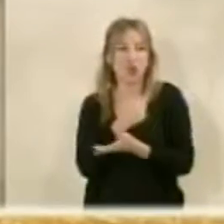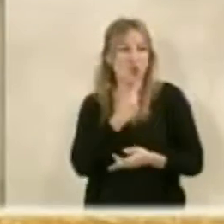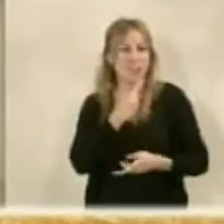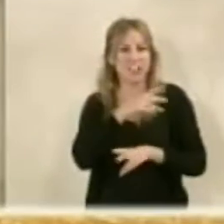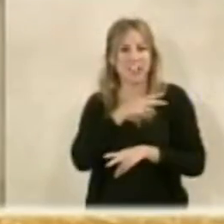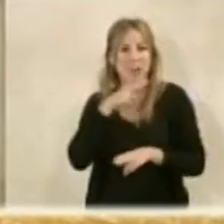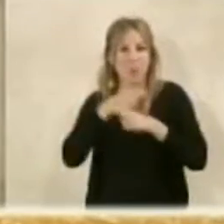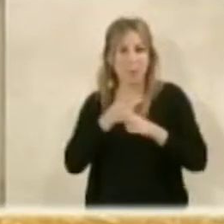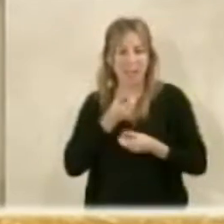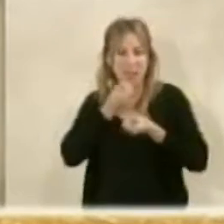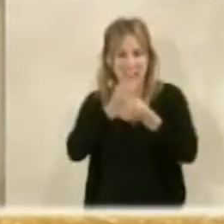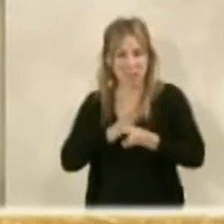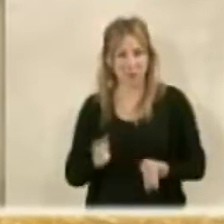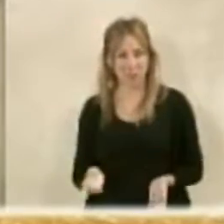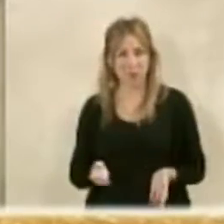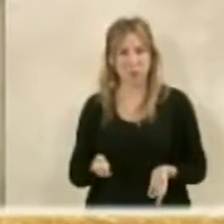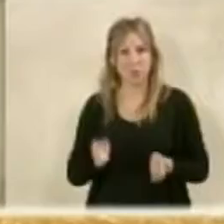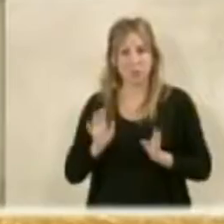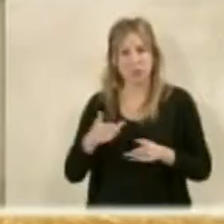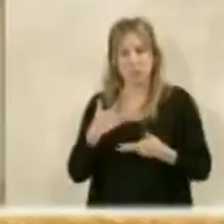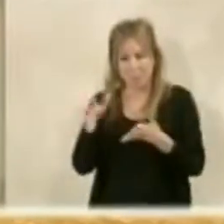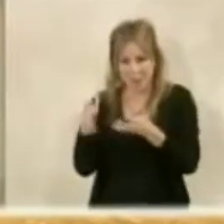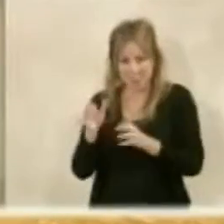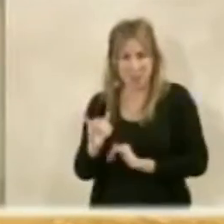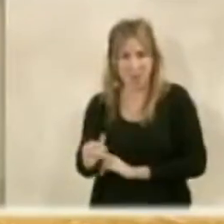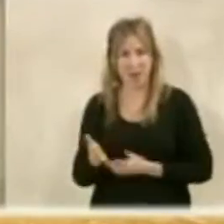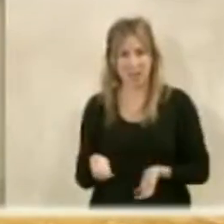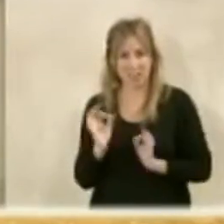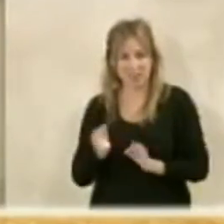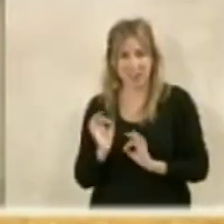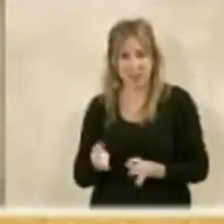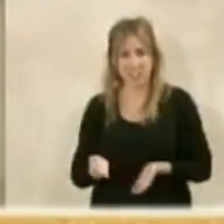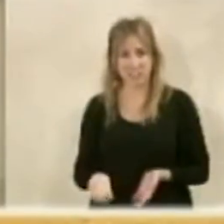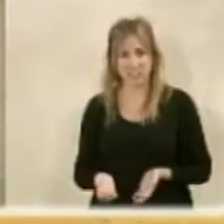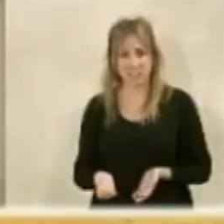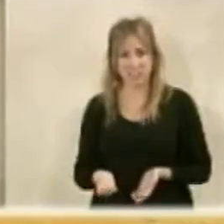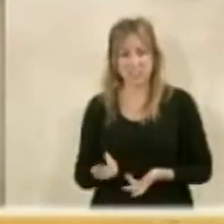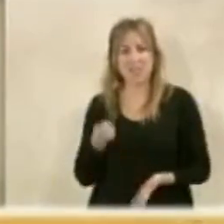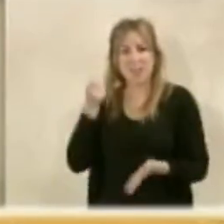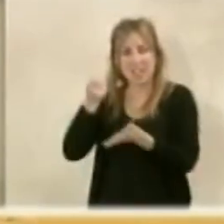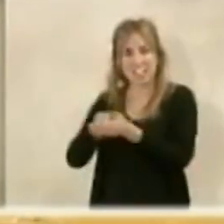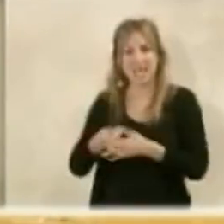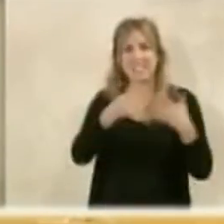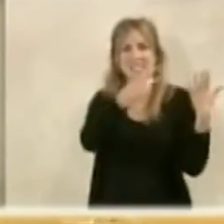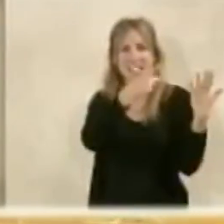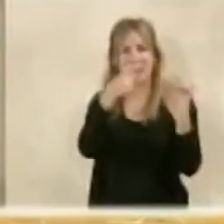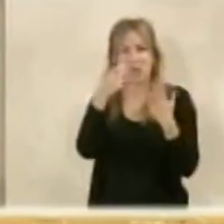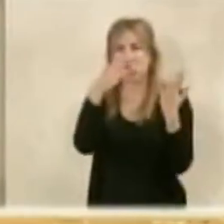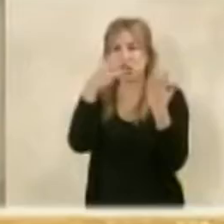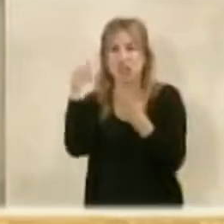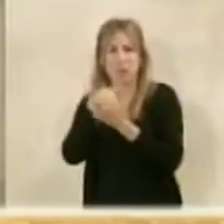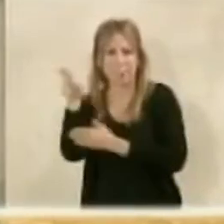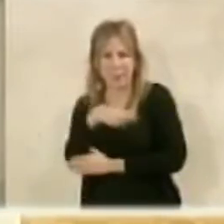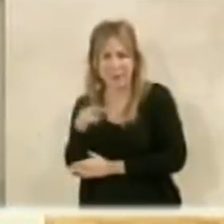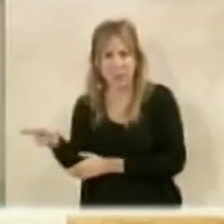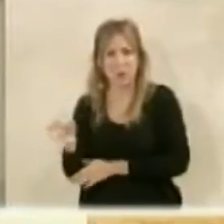pero eso le va a suponer un beneficio. Y él es, es verdad, el que ha dicho si se va a gastar 700 o 800 mil euros. Lo ha